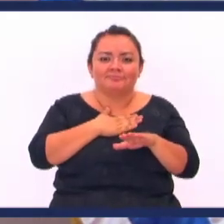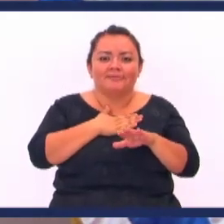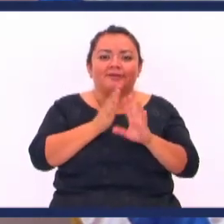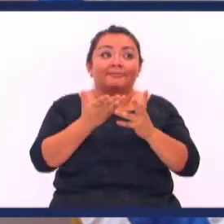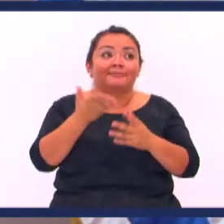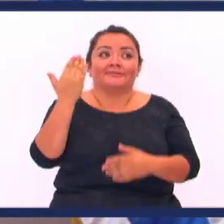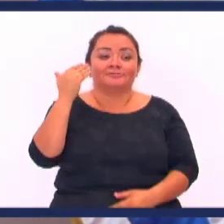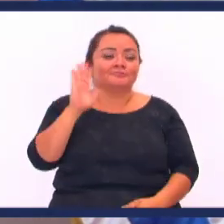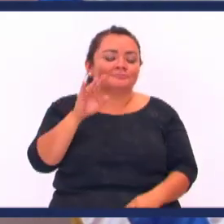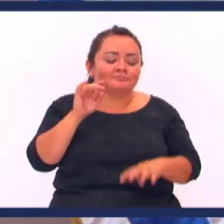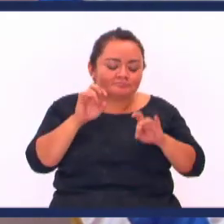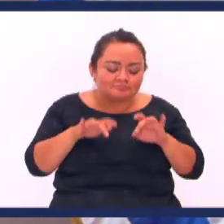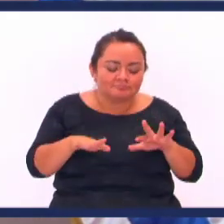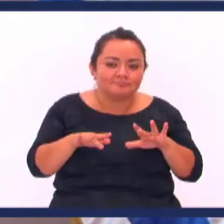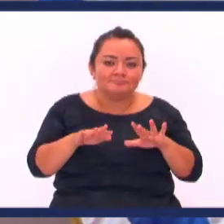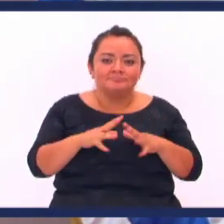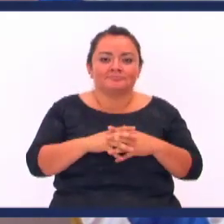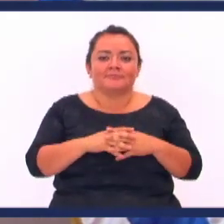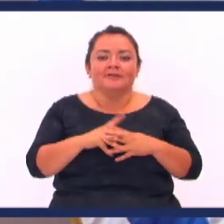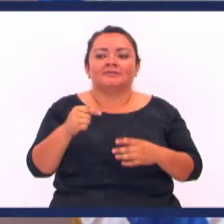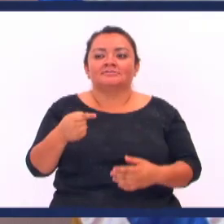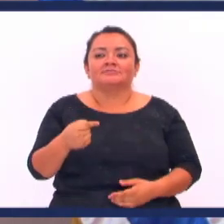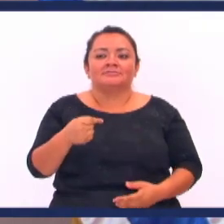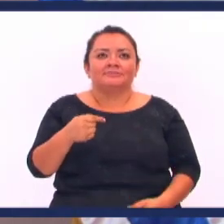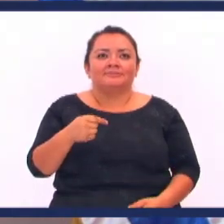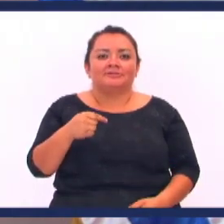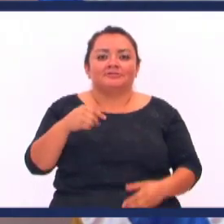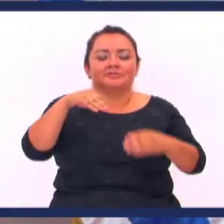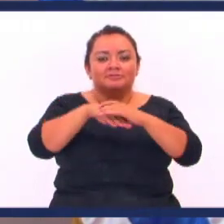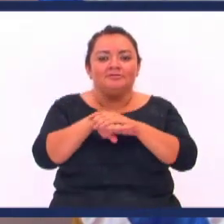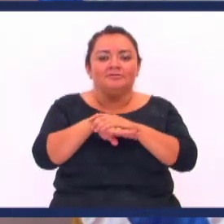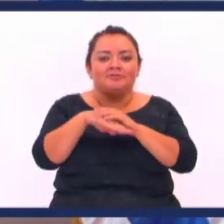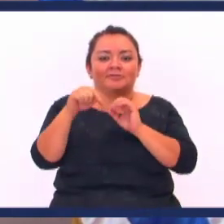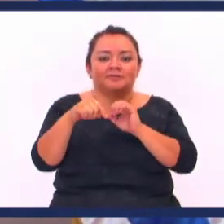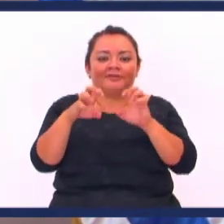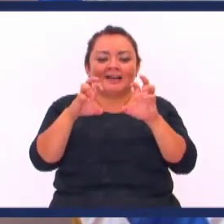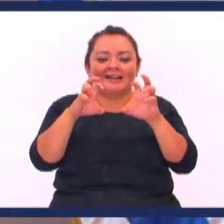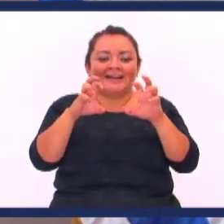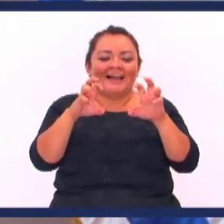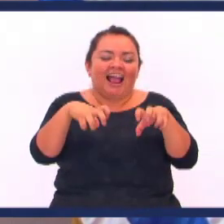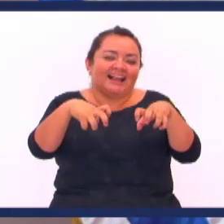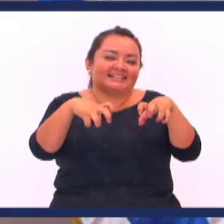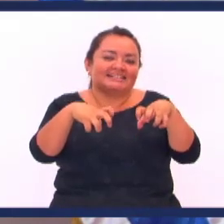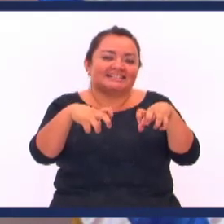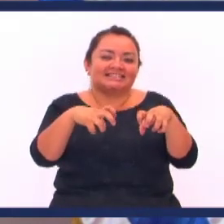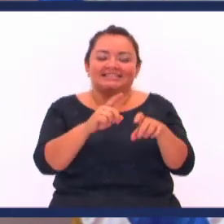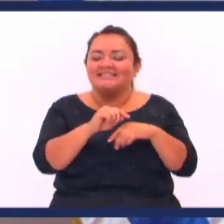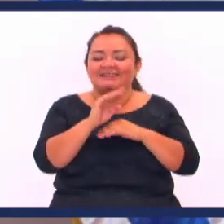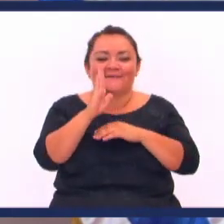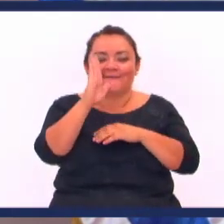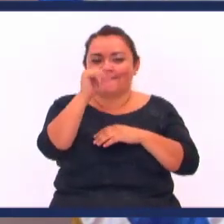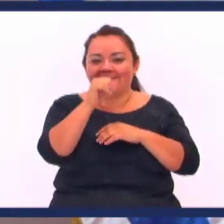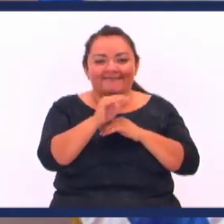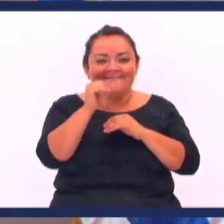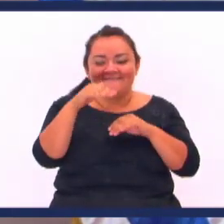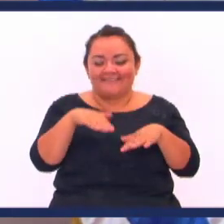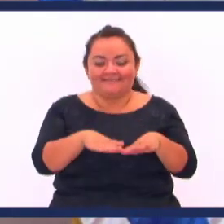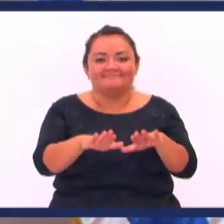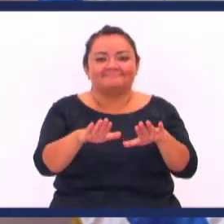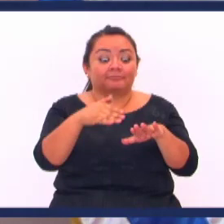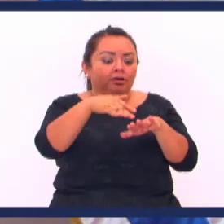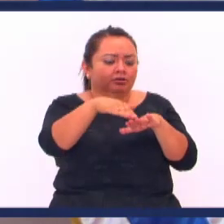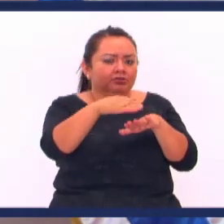Como nunca se las ven Y siempre andan Con zapatos Gente de las garras Andaban como que eran Loras hasta torcidas Para el otro lado